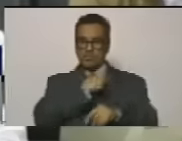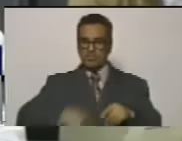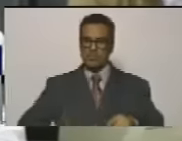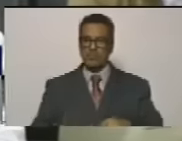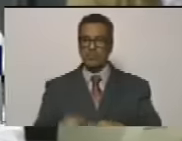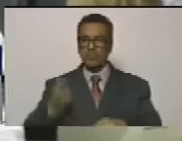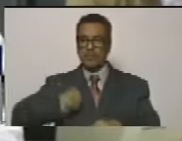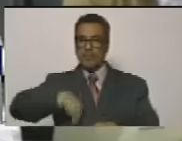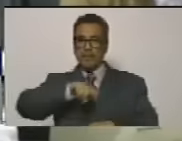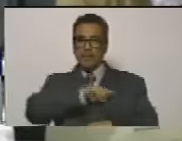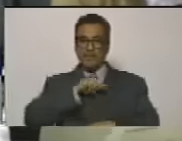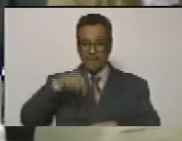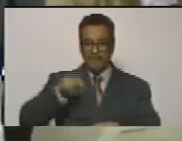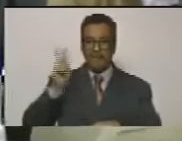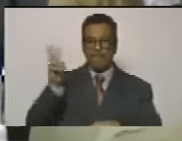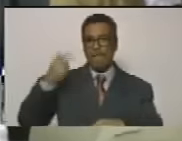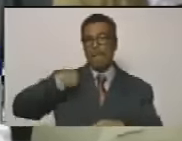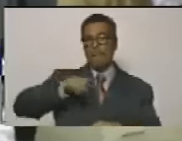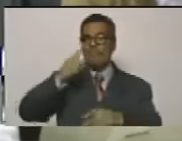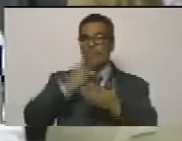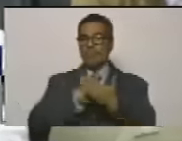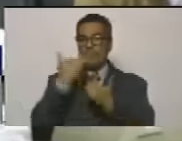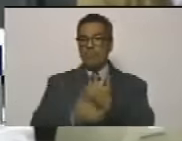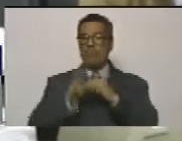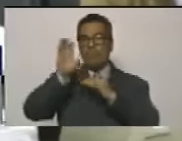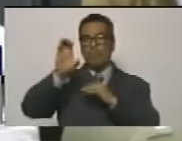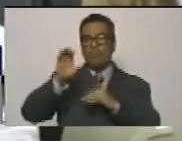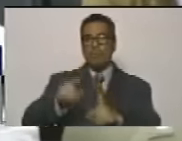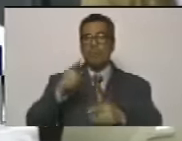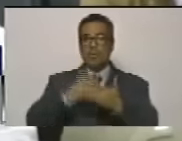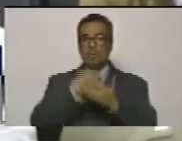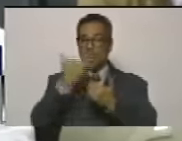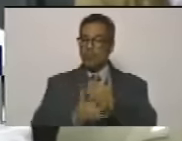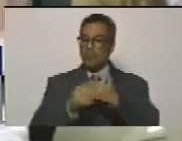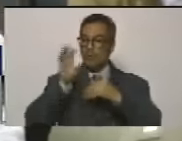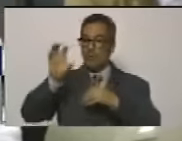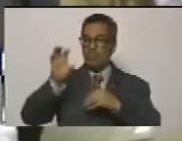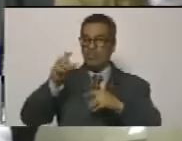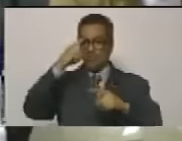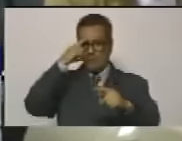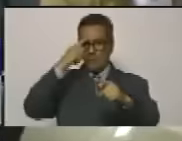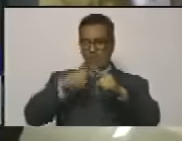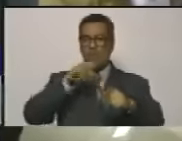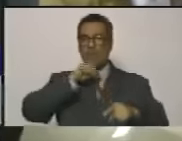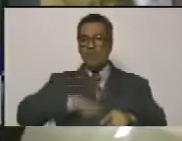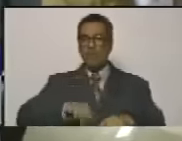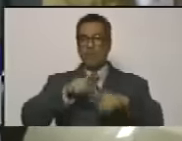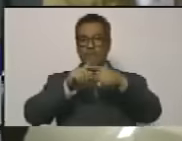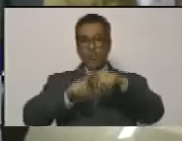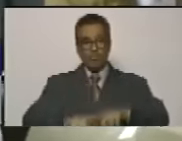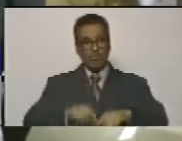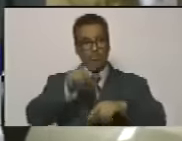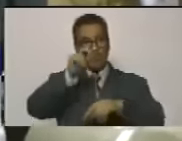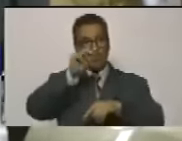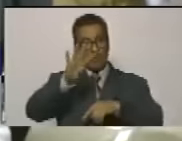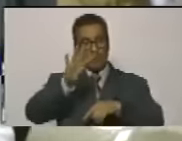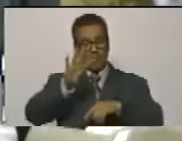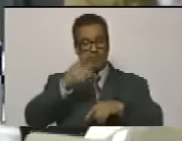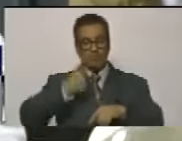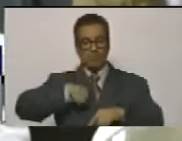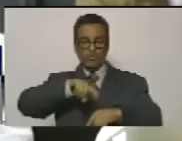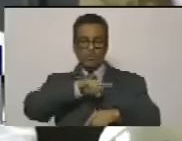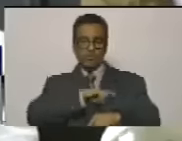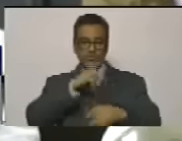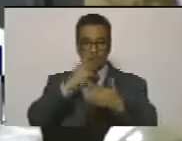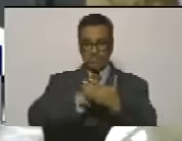Nosotros en Venezuela tenemos un plan de la patria, un plan de la patria y un objetivo histórico número 4, y que allí nosotros